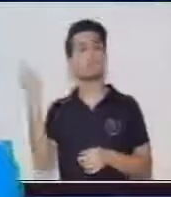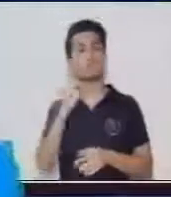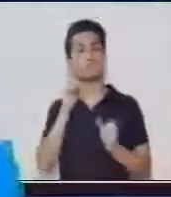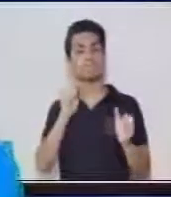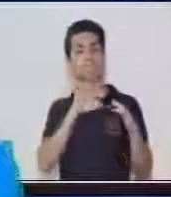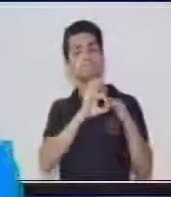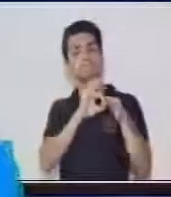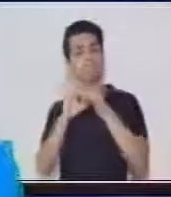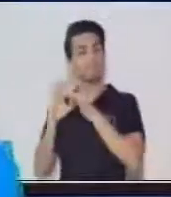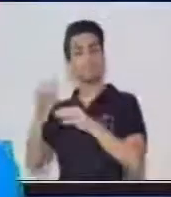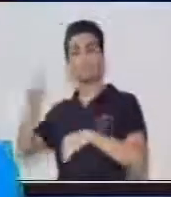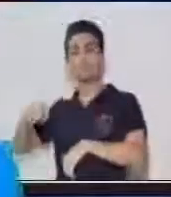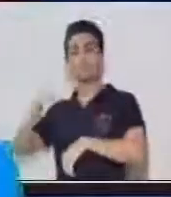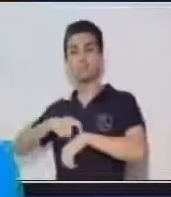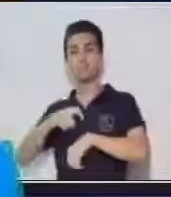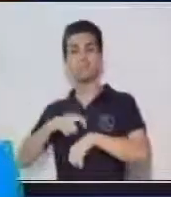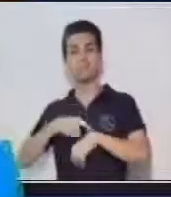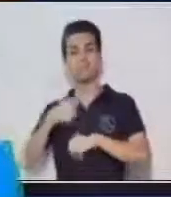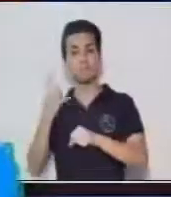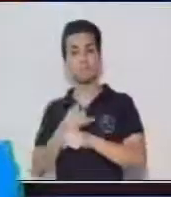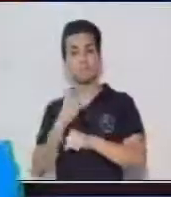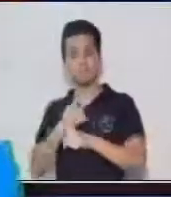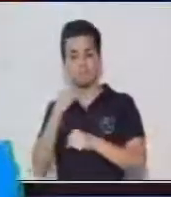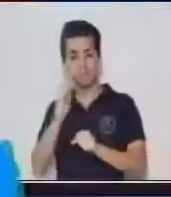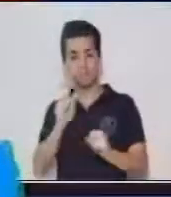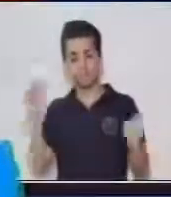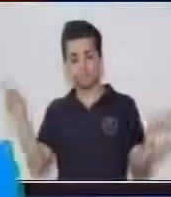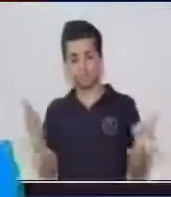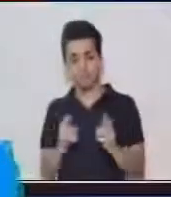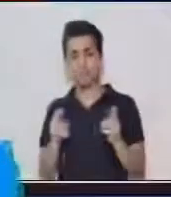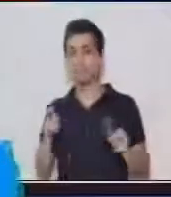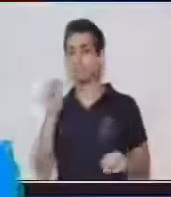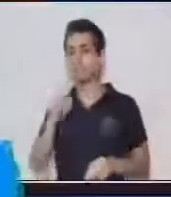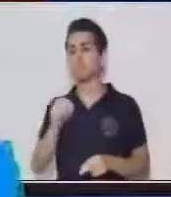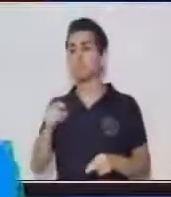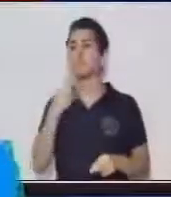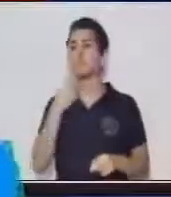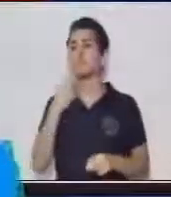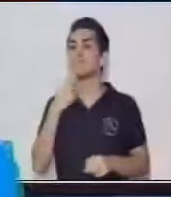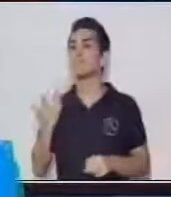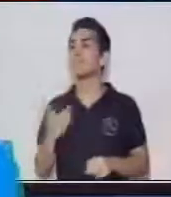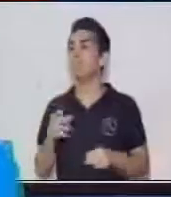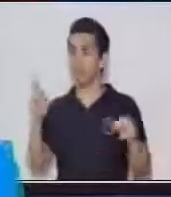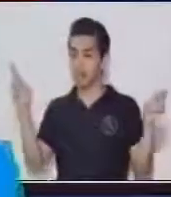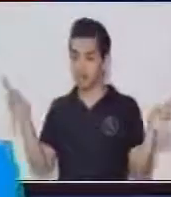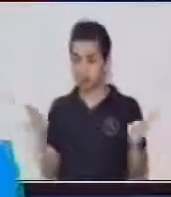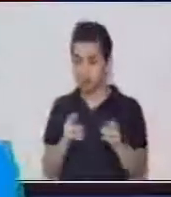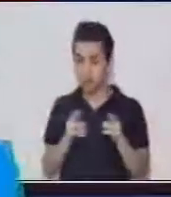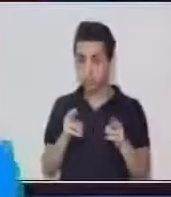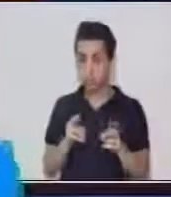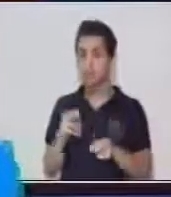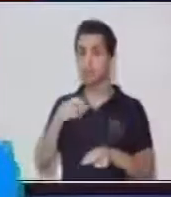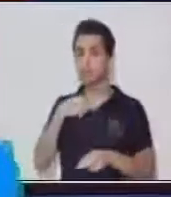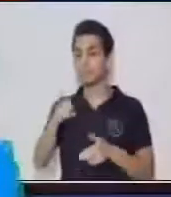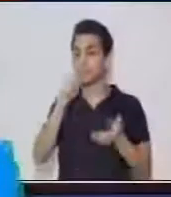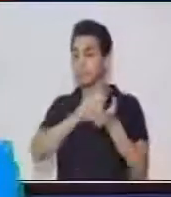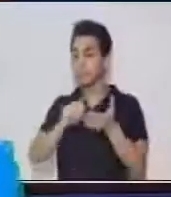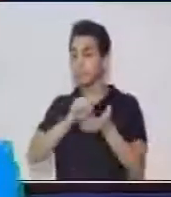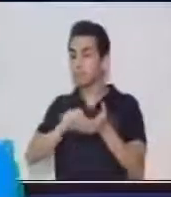va unificado al momento que realizamos el resumen. Porque aquí nos dice que en el resumen vamos a